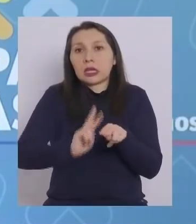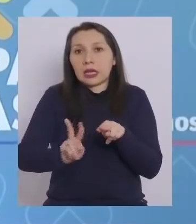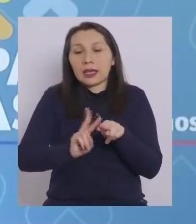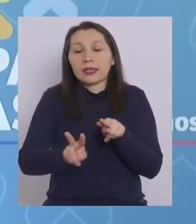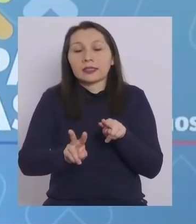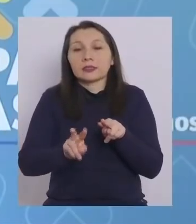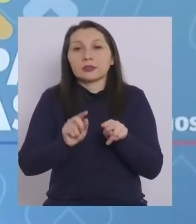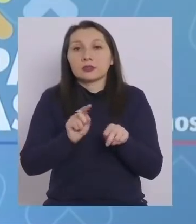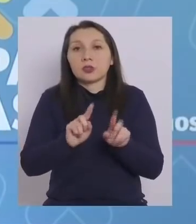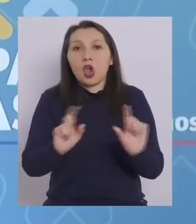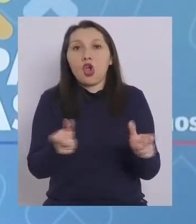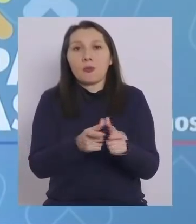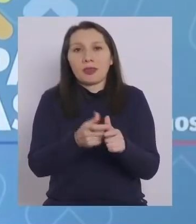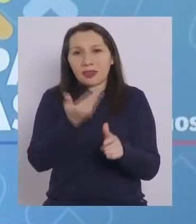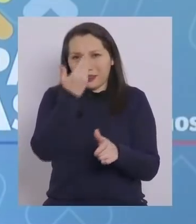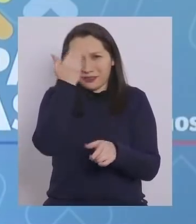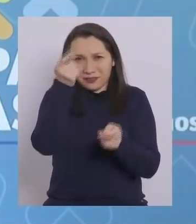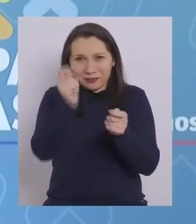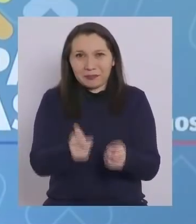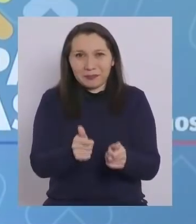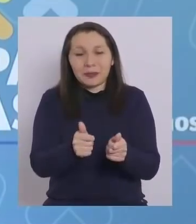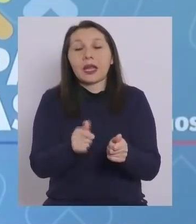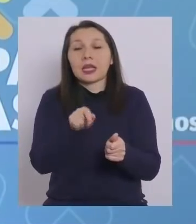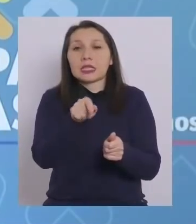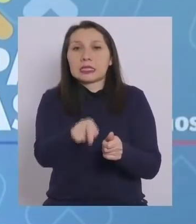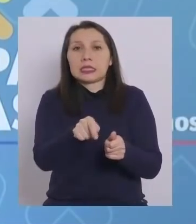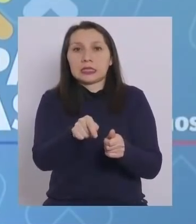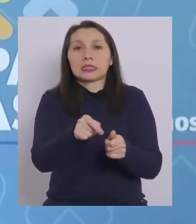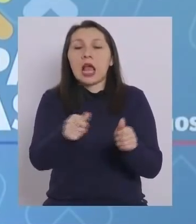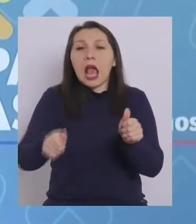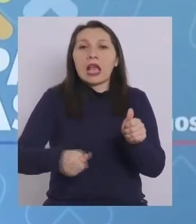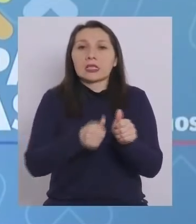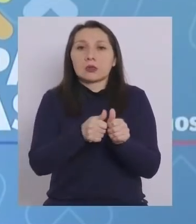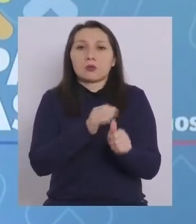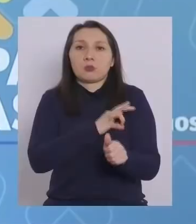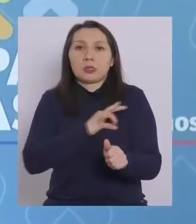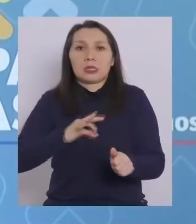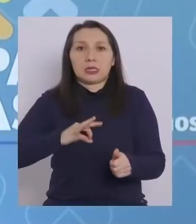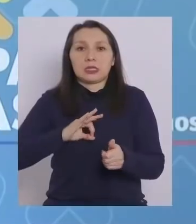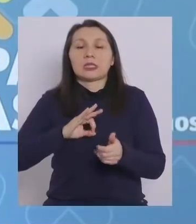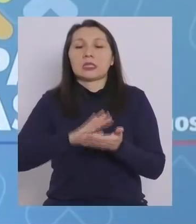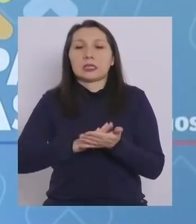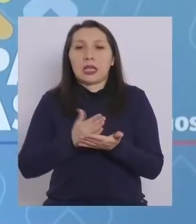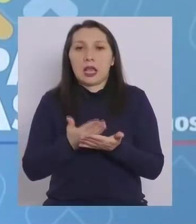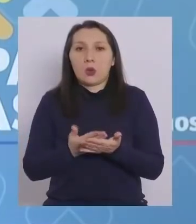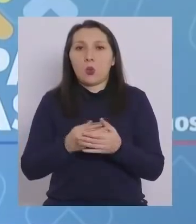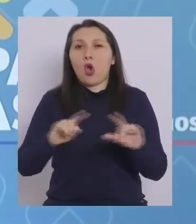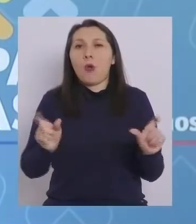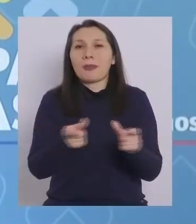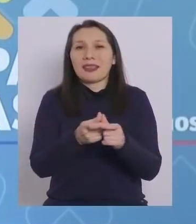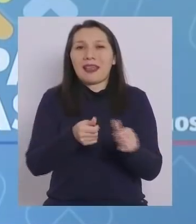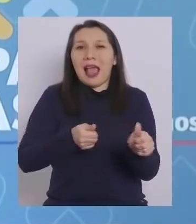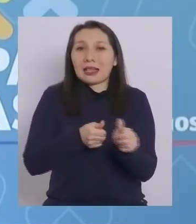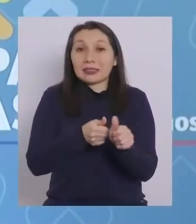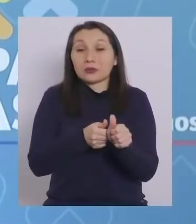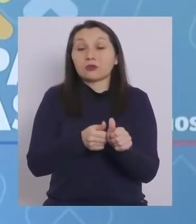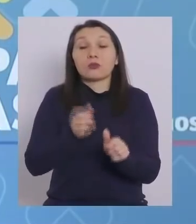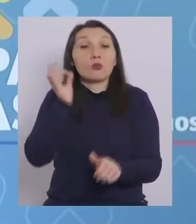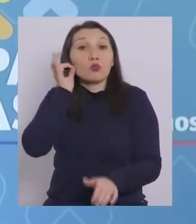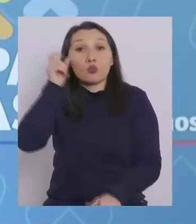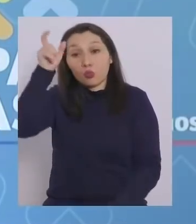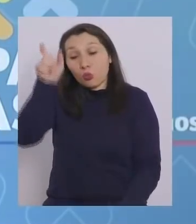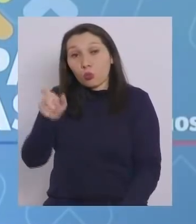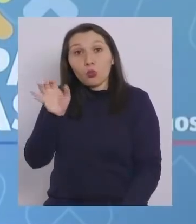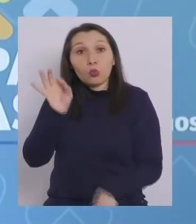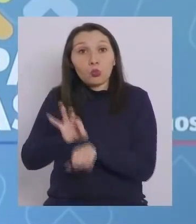Comité de Expertos en Pandemia que asesora al Ministerio de Salud, Comité Asesor. La doctora hablaba a título